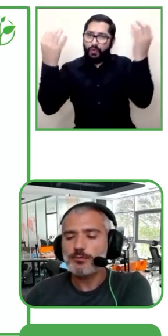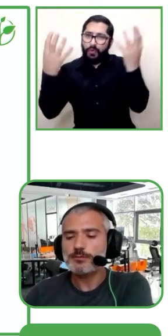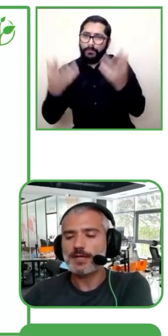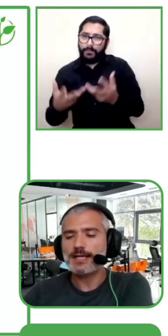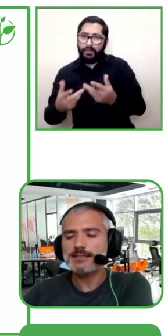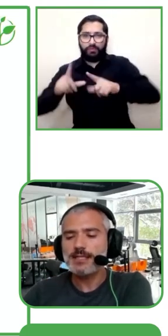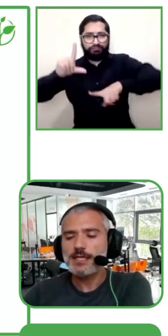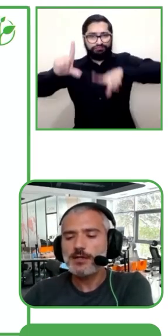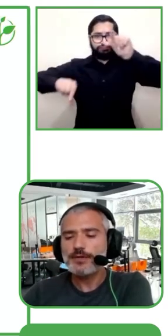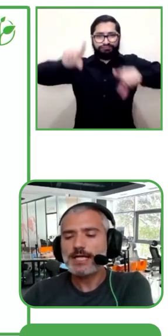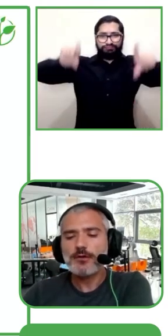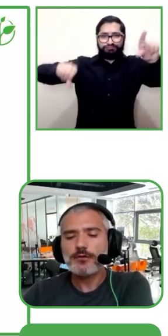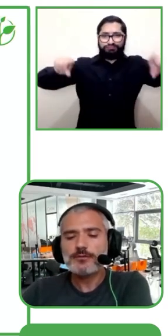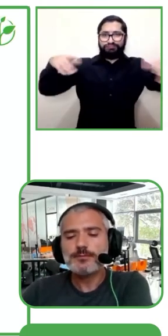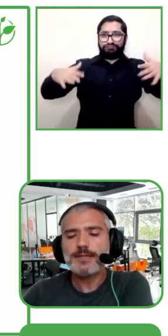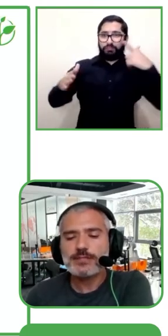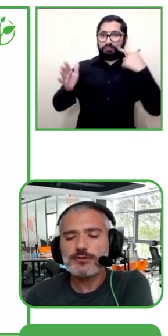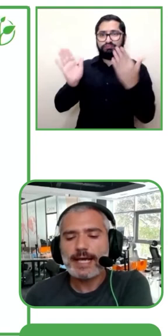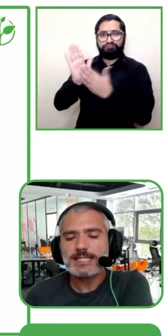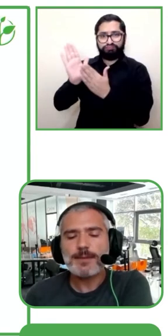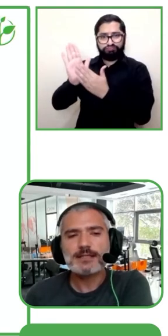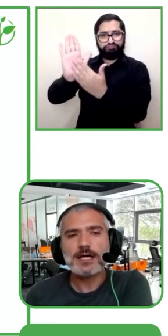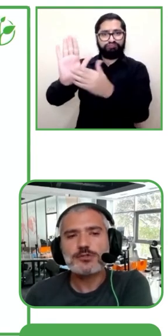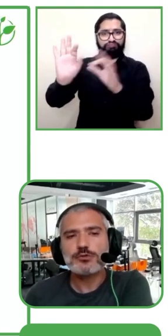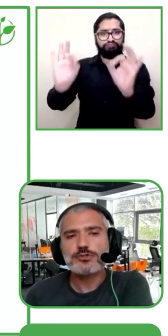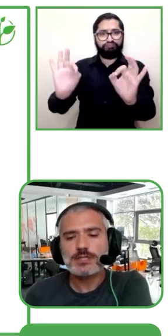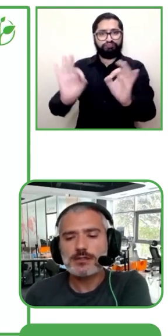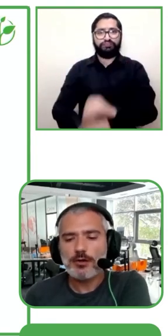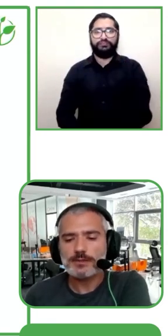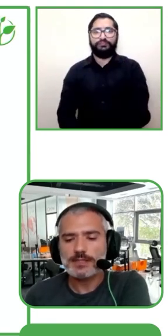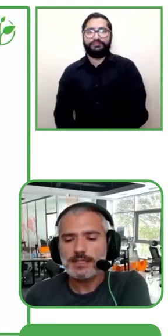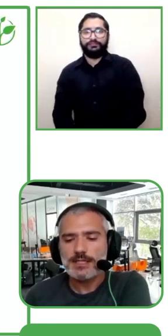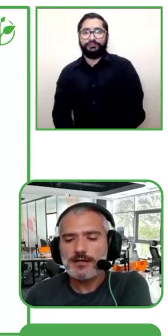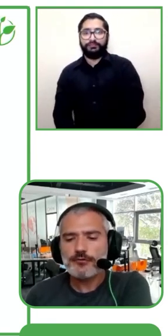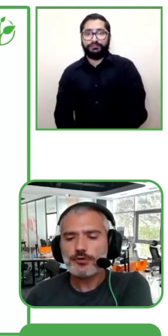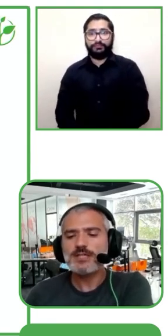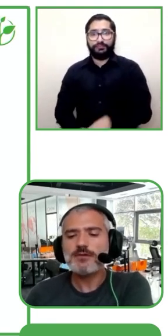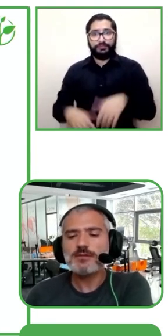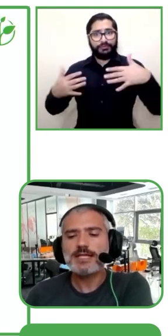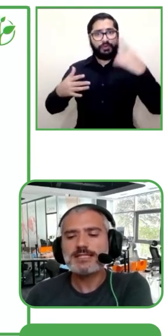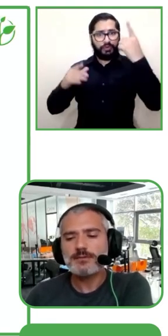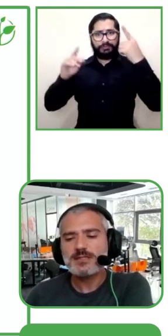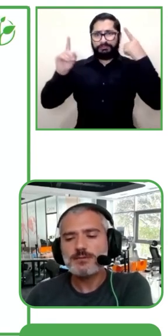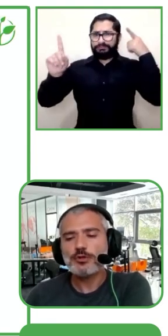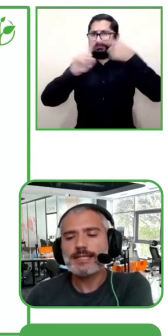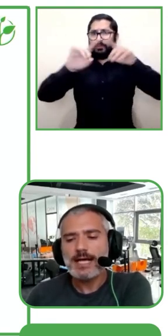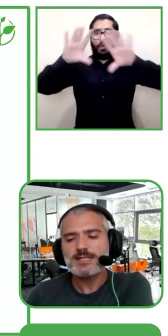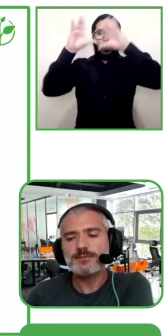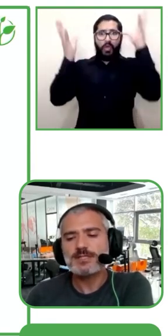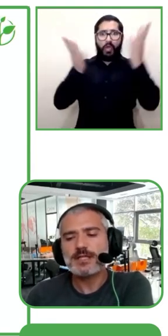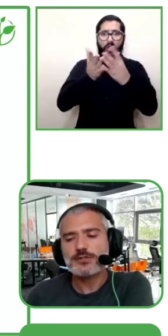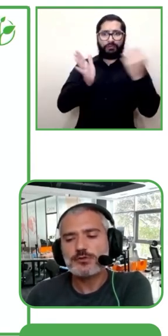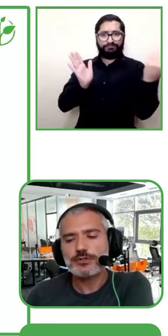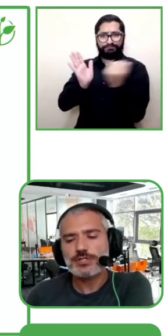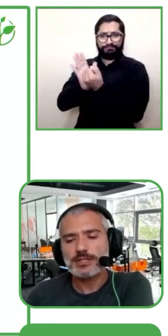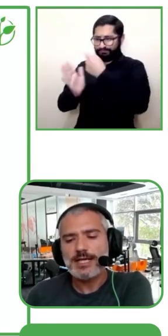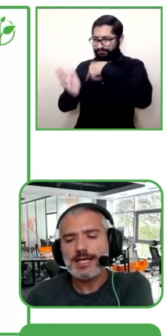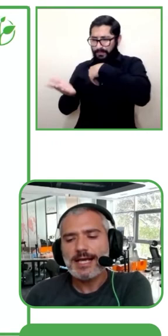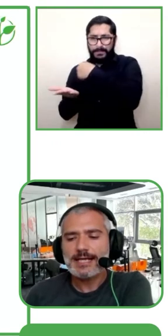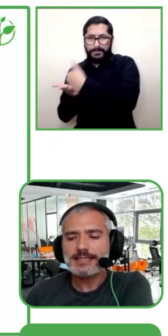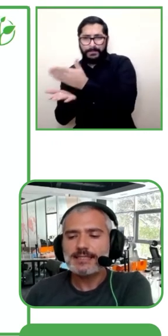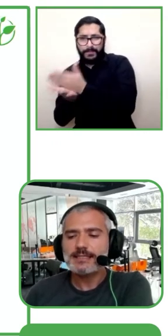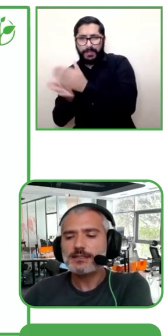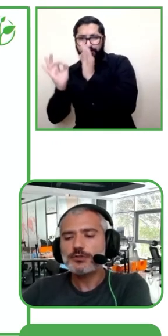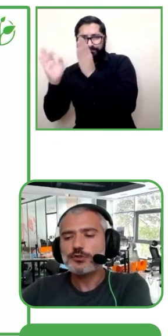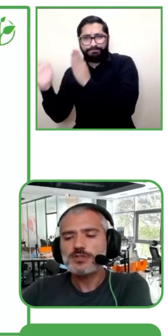tenemos una marca una marca global y planificamos expandir nuestra